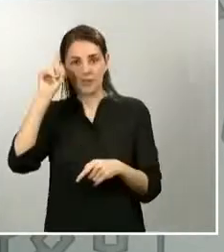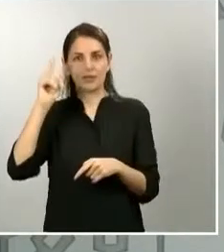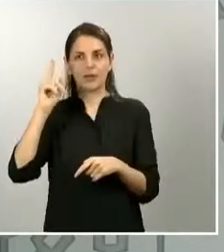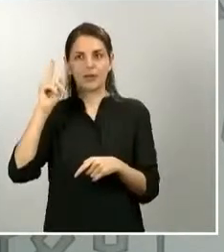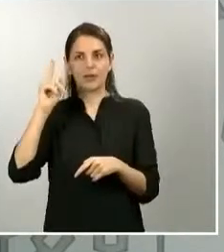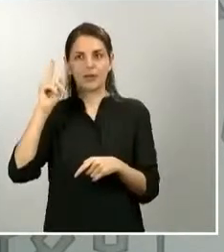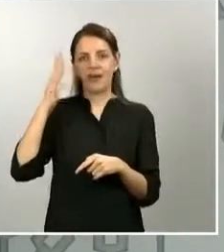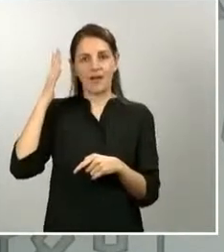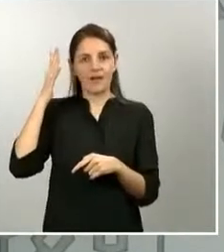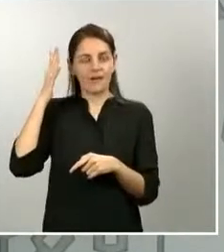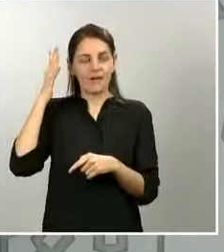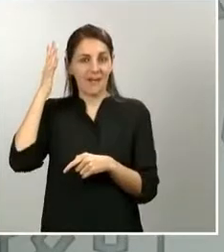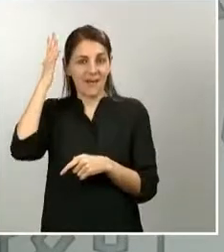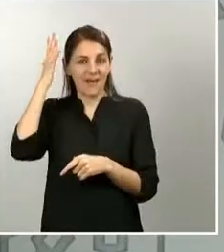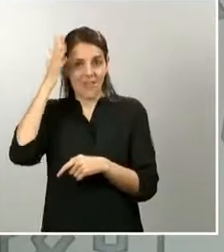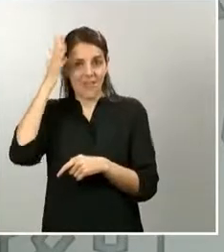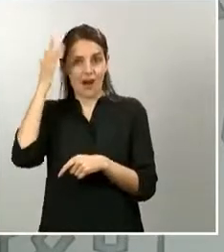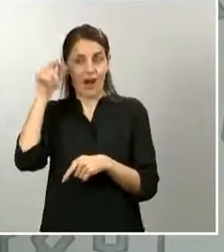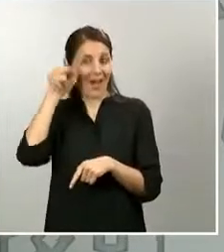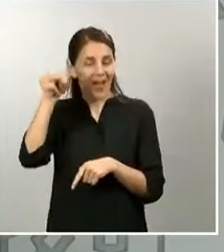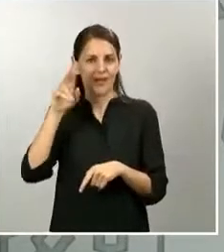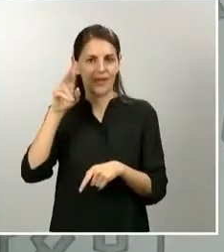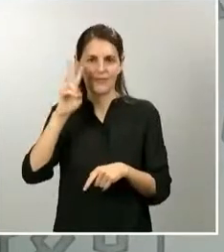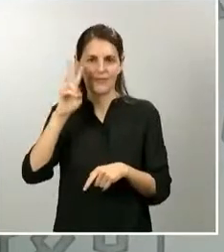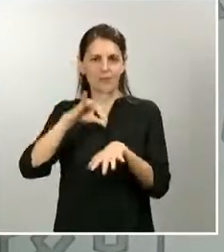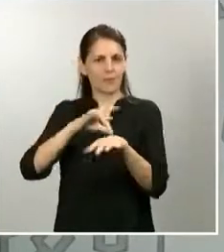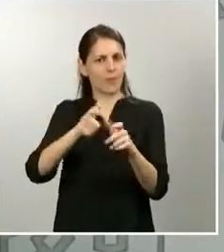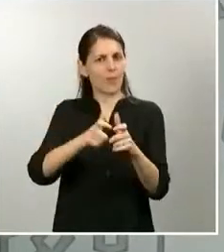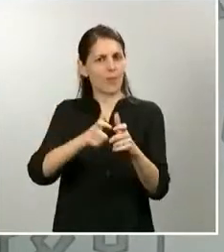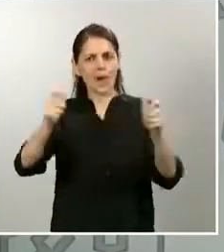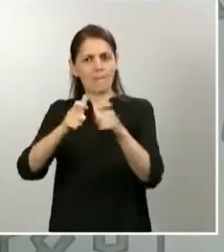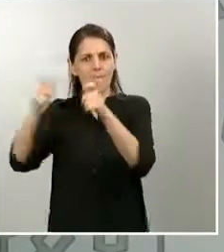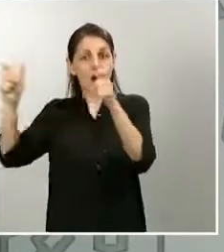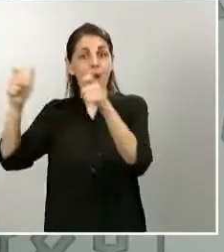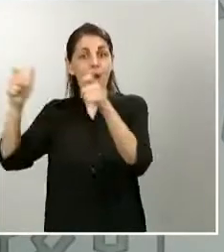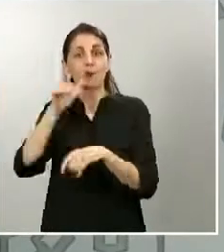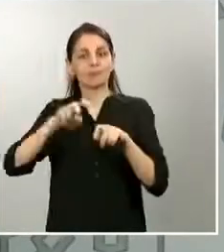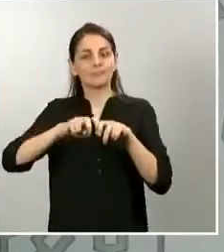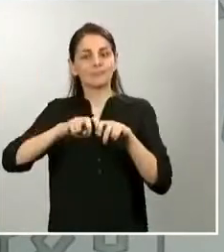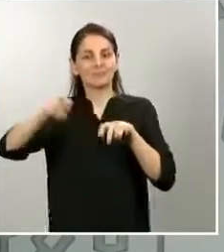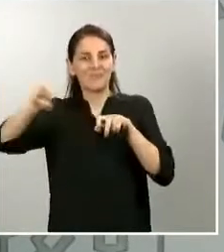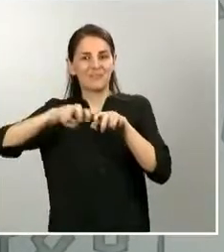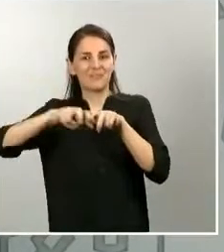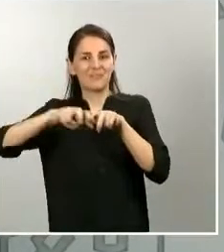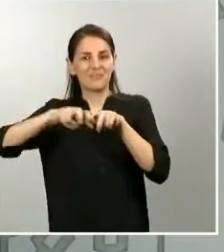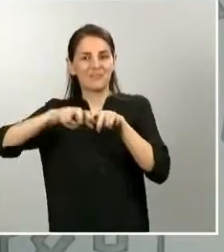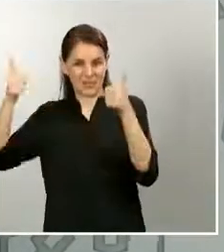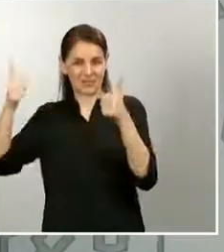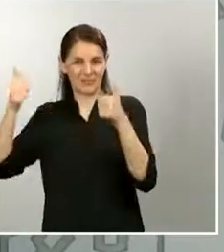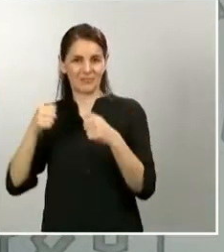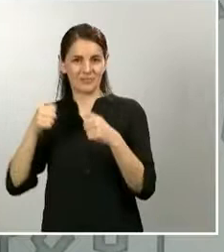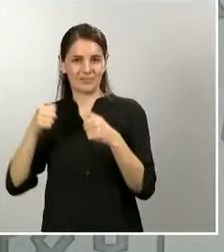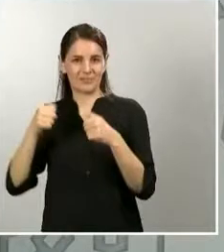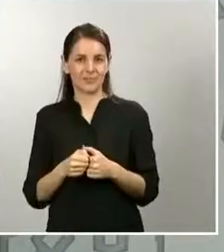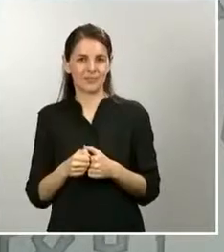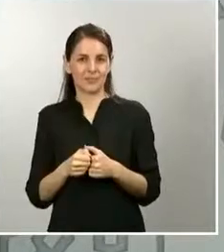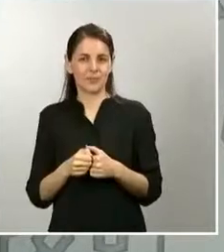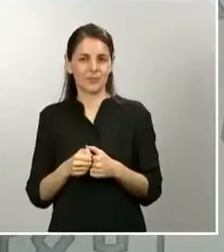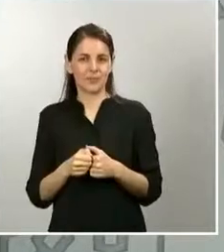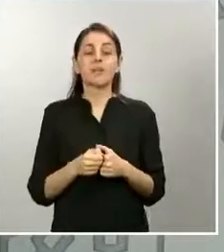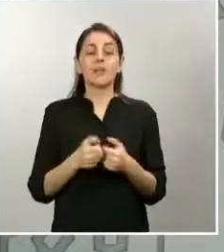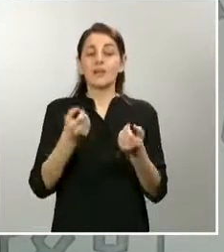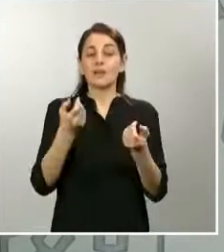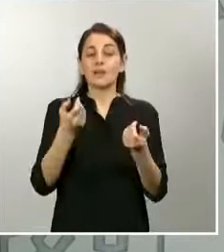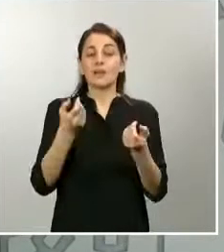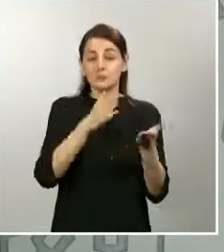incidencias son más altas, porque ha habido diferente circulación. Y luego, por otra parte, la información acumulada que nos llega, hay